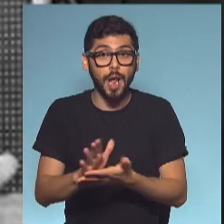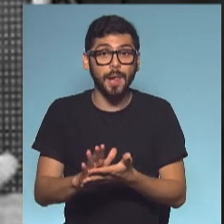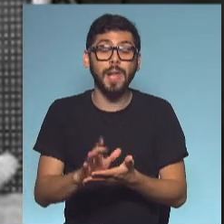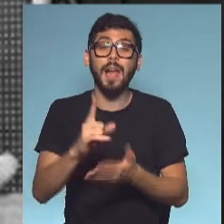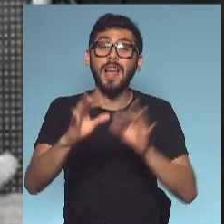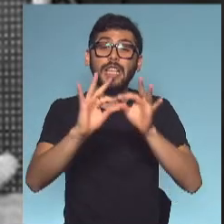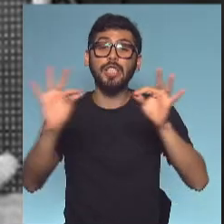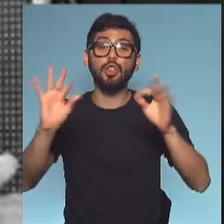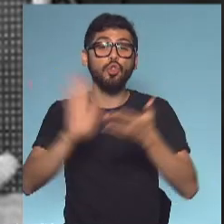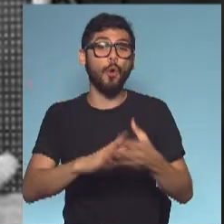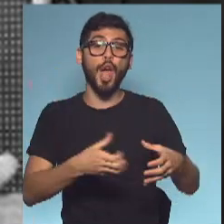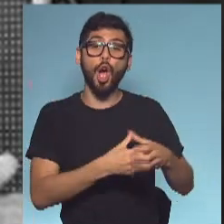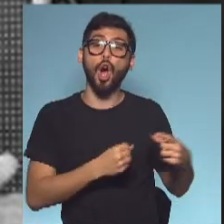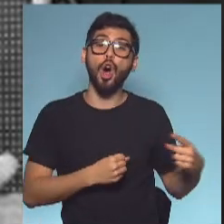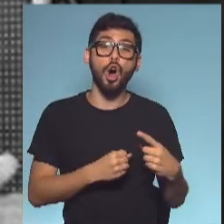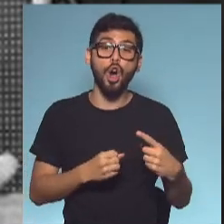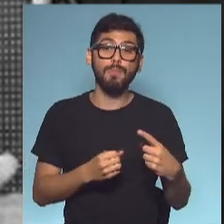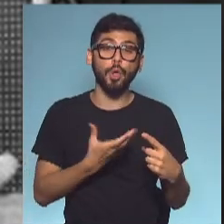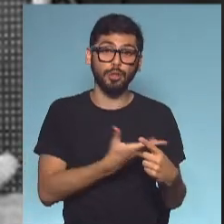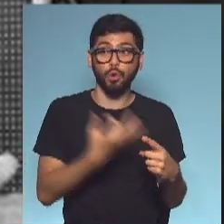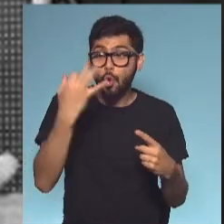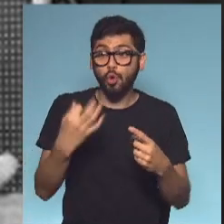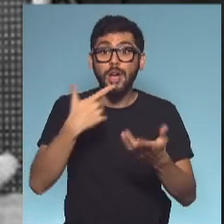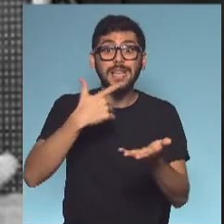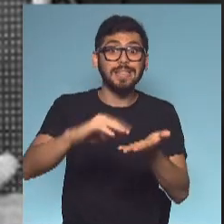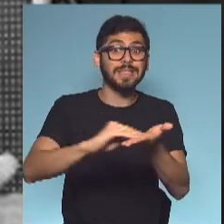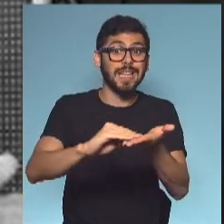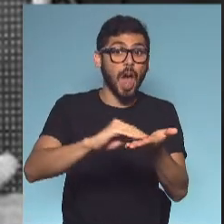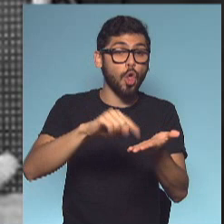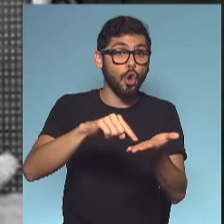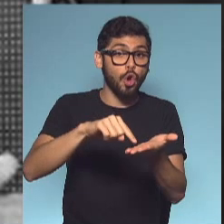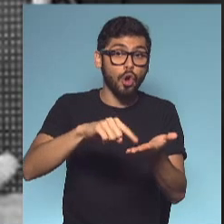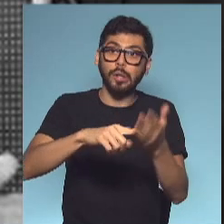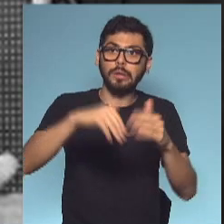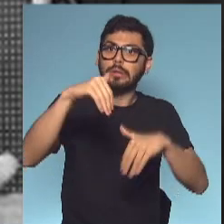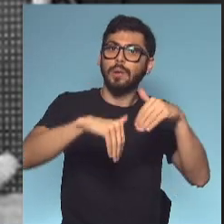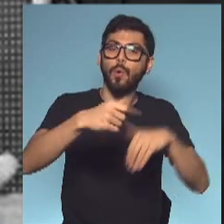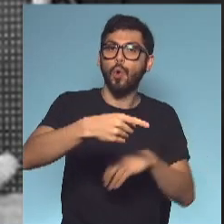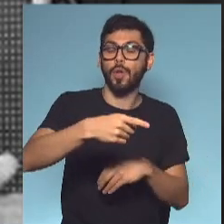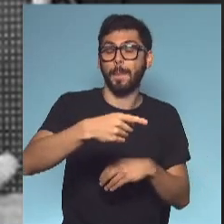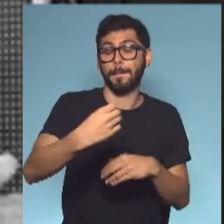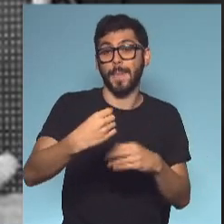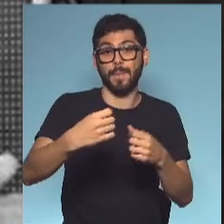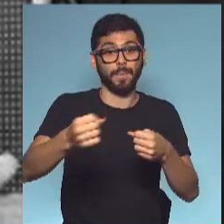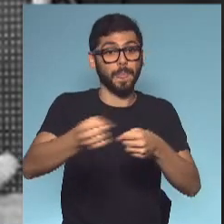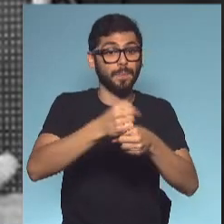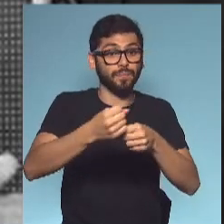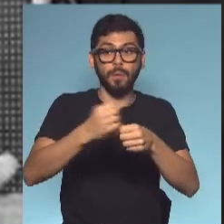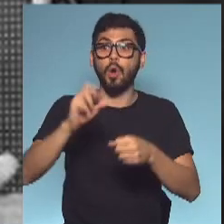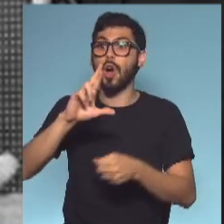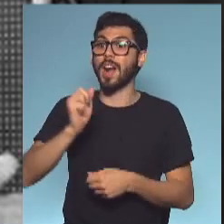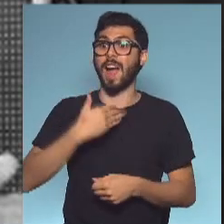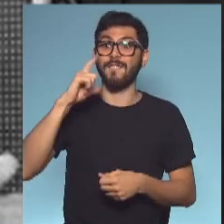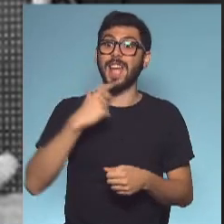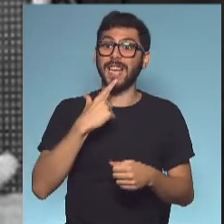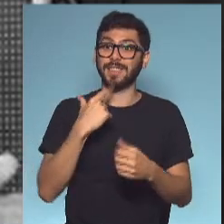Fernández sobre la oposición, justamente que en el Senado no da los votos para aprobar el pliego de Rafe Cacé. Es